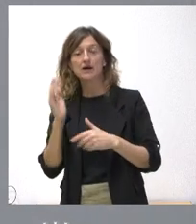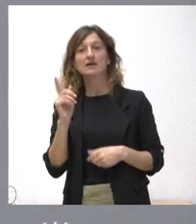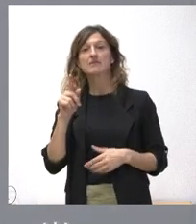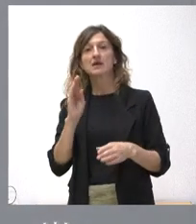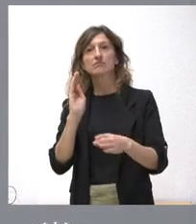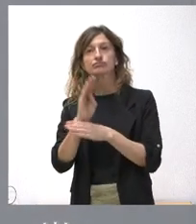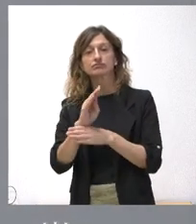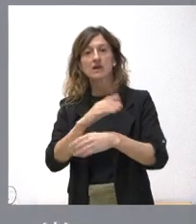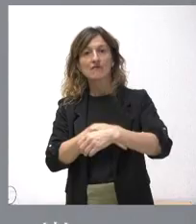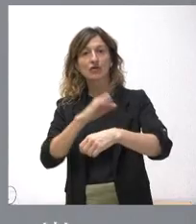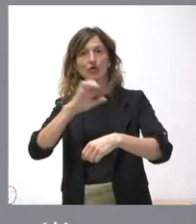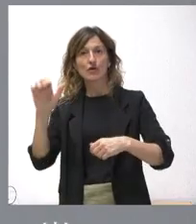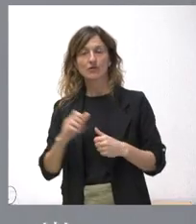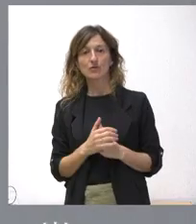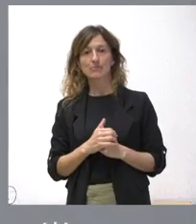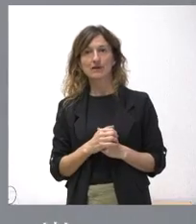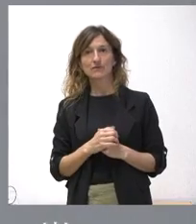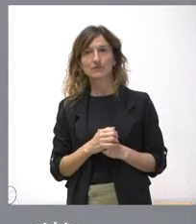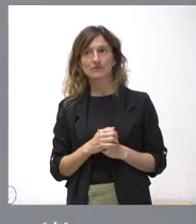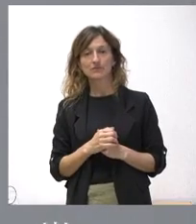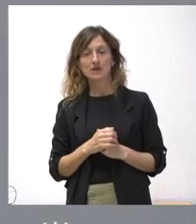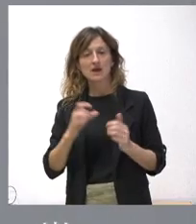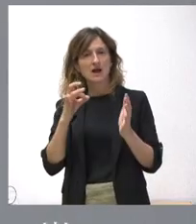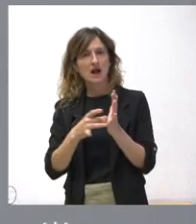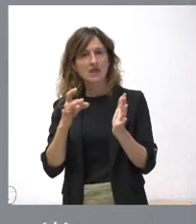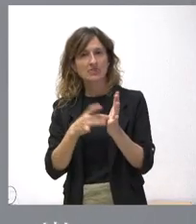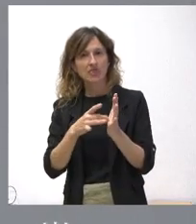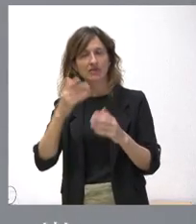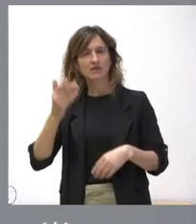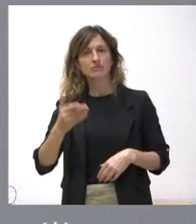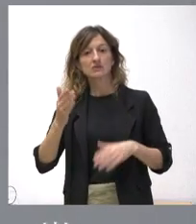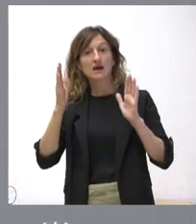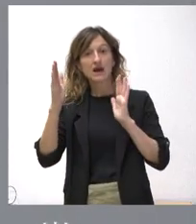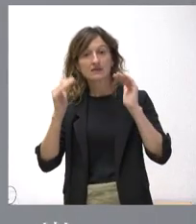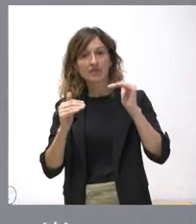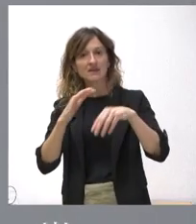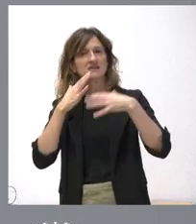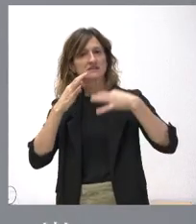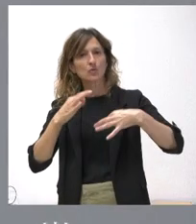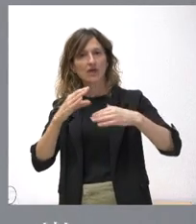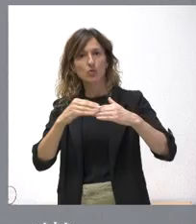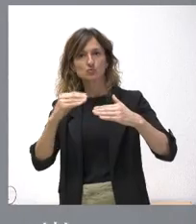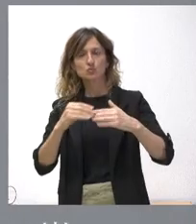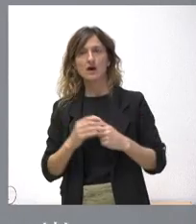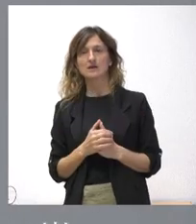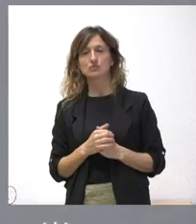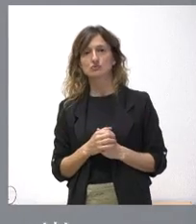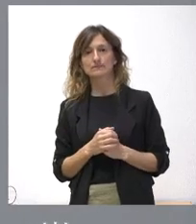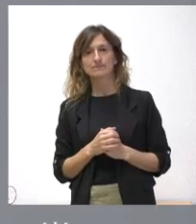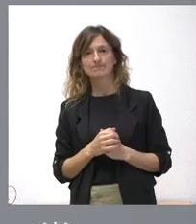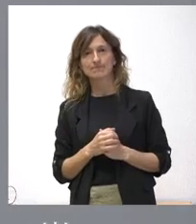con fondos europeos. Constituye un salto cualitativo y de calidad en la atención y en la seguridad de los usuarios, transformando